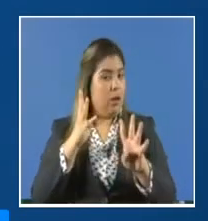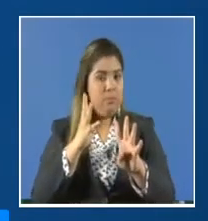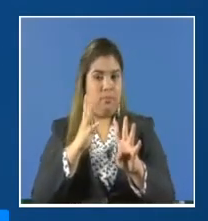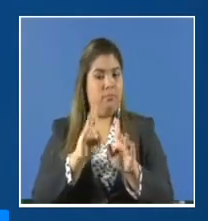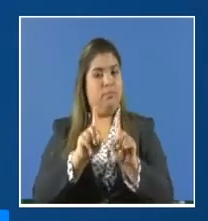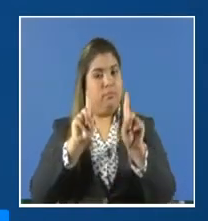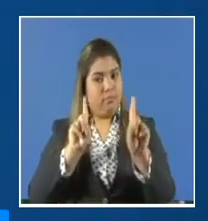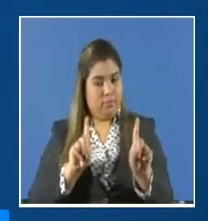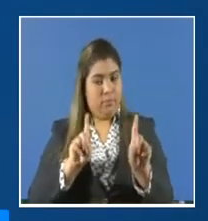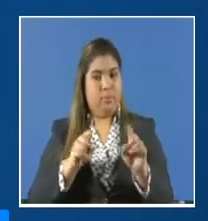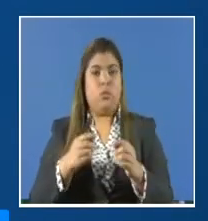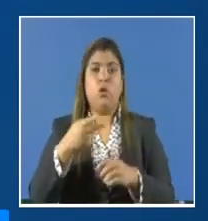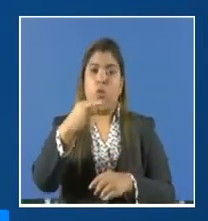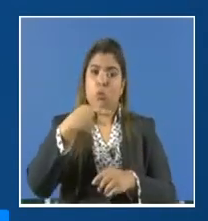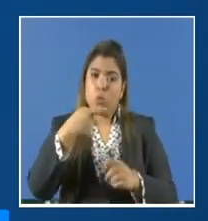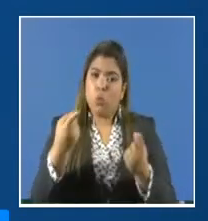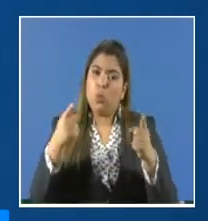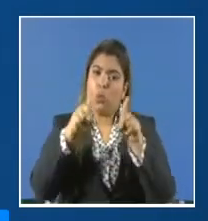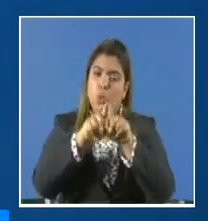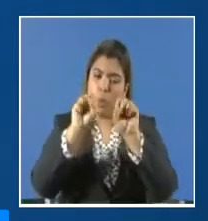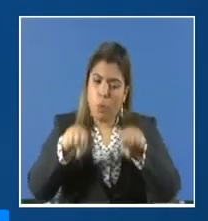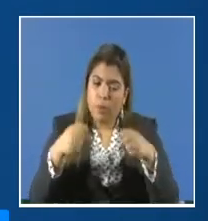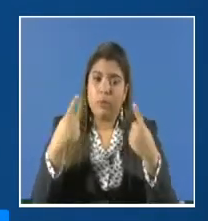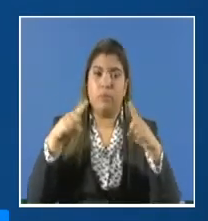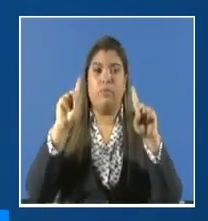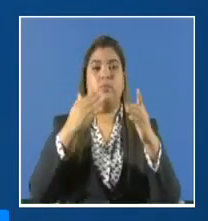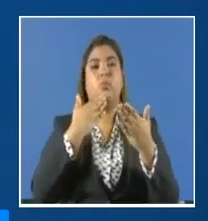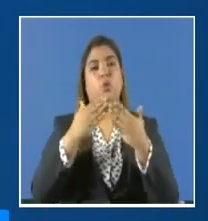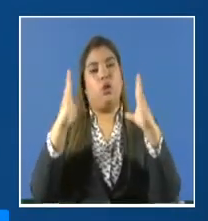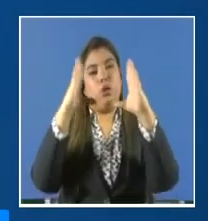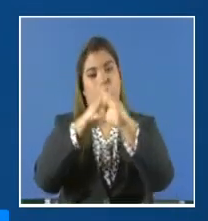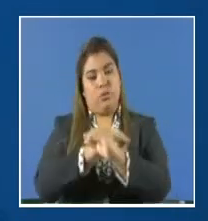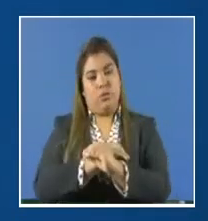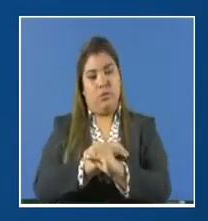físico. Juntos podemos lograrlo. Muy buenas noches. Gracias.